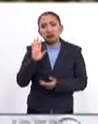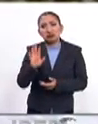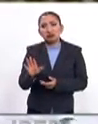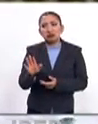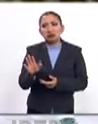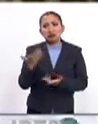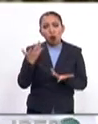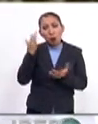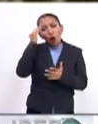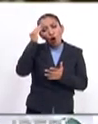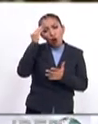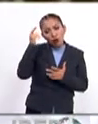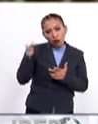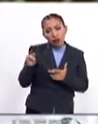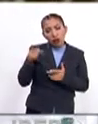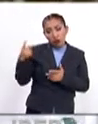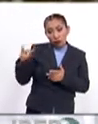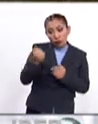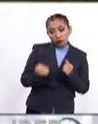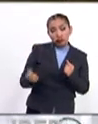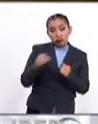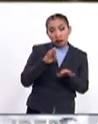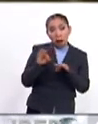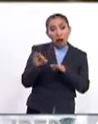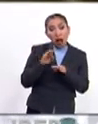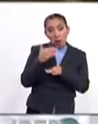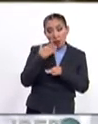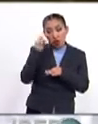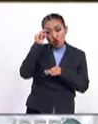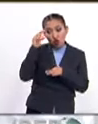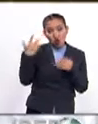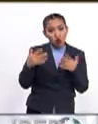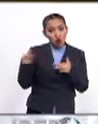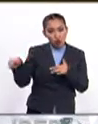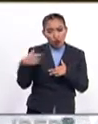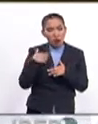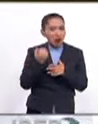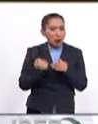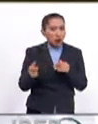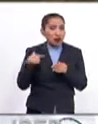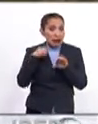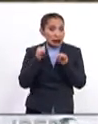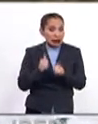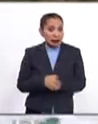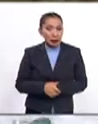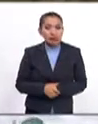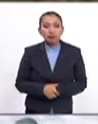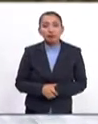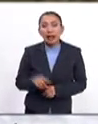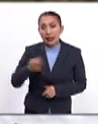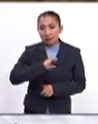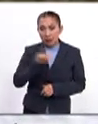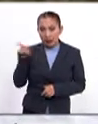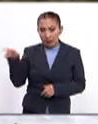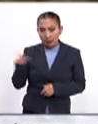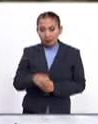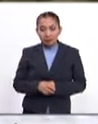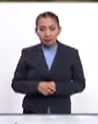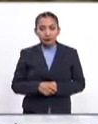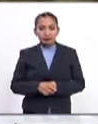perfectamente conocidos por su gran labor intelectual y académica, e incluso artística, en España.